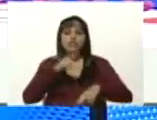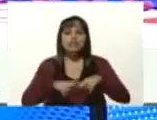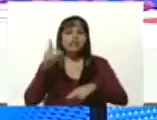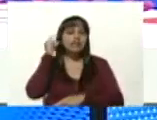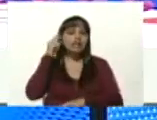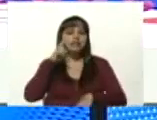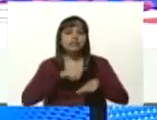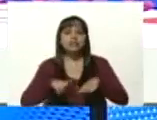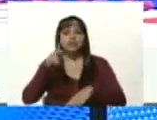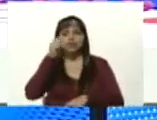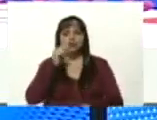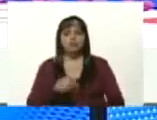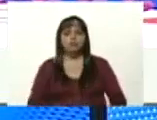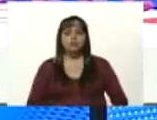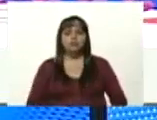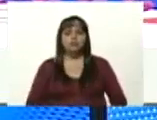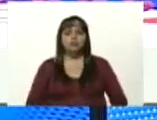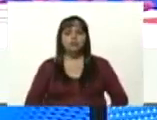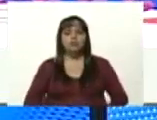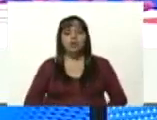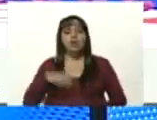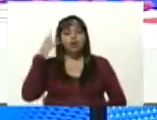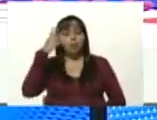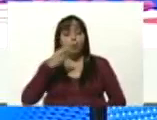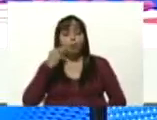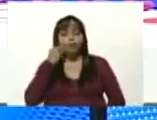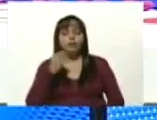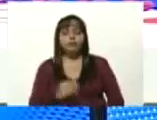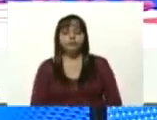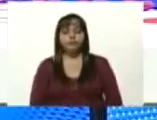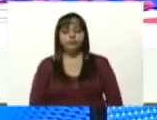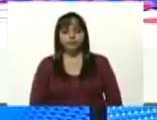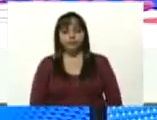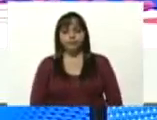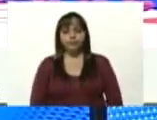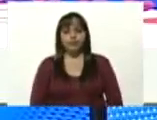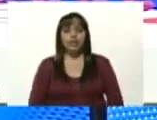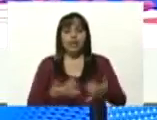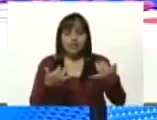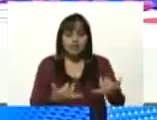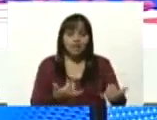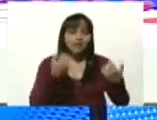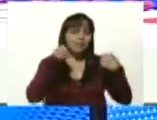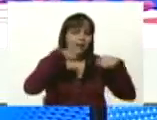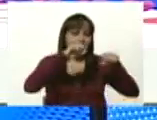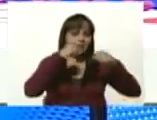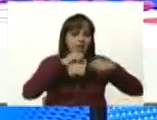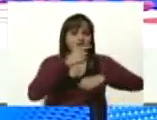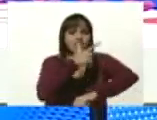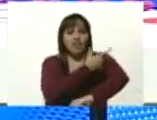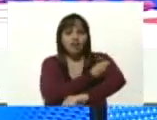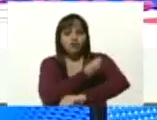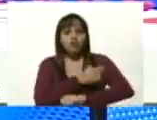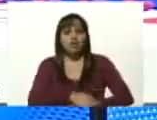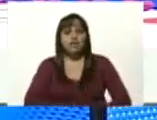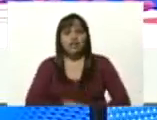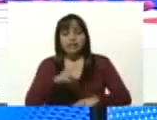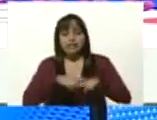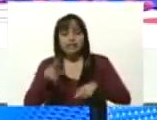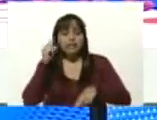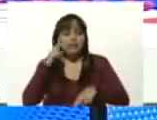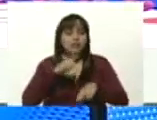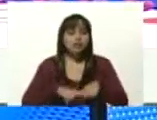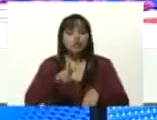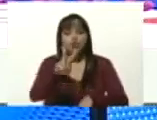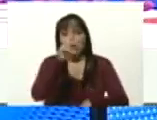niñas y jóvenes ya se está ensayando en otros países la vacuna para niños de 2 años y niñas